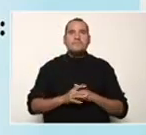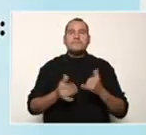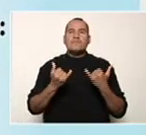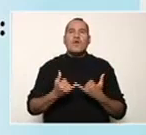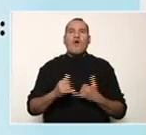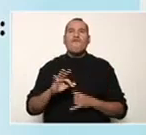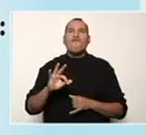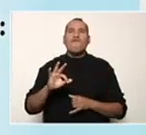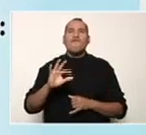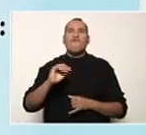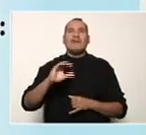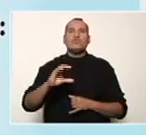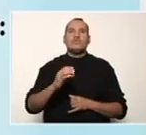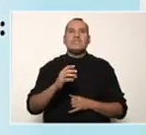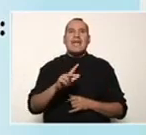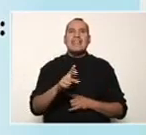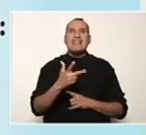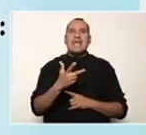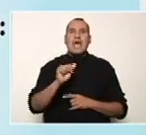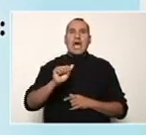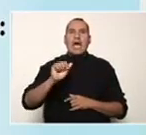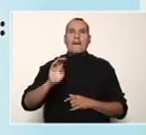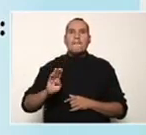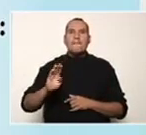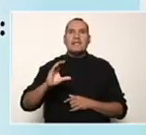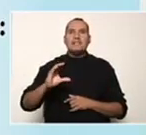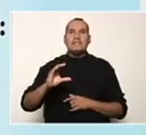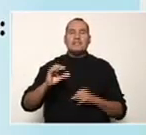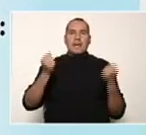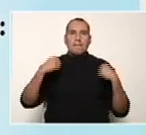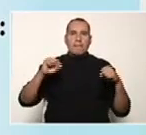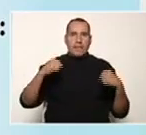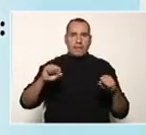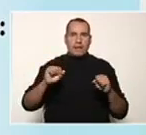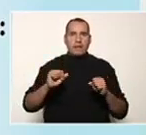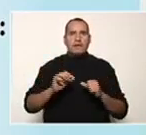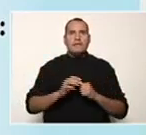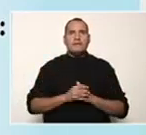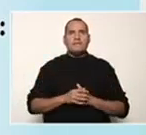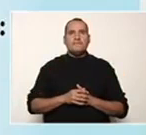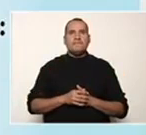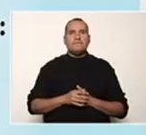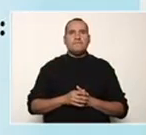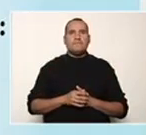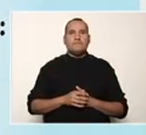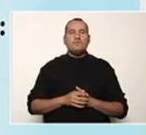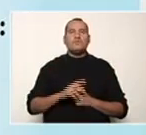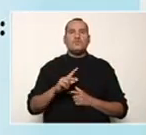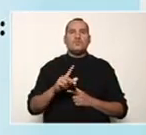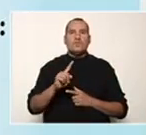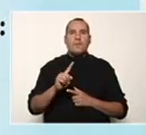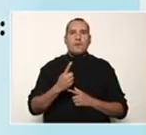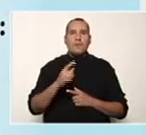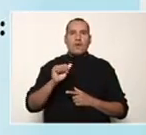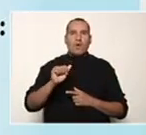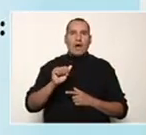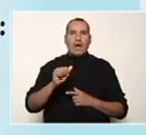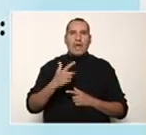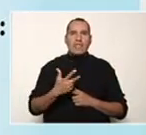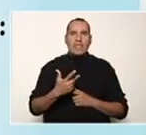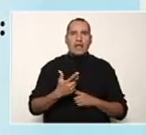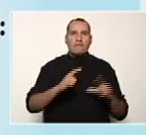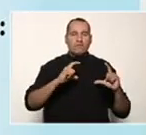la factorización de esos tres ejercicios que a continuación se les presenta. Uno es trinomios cuadrados perfectos,